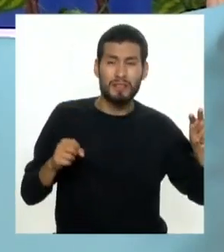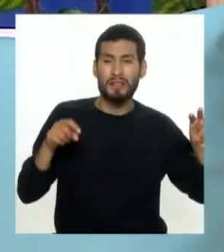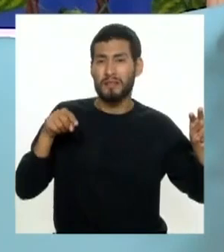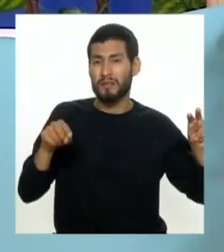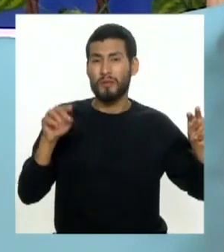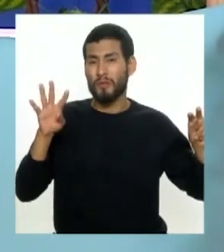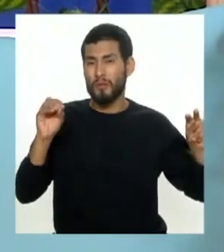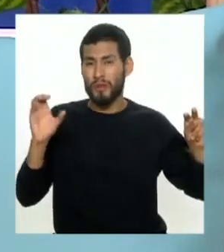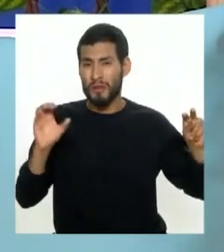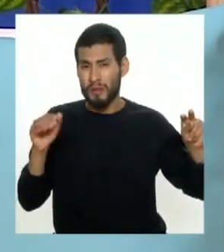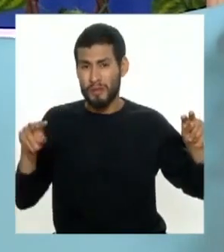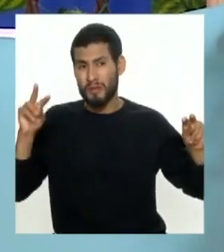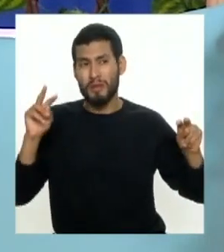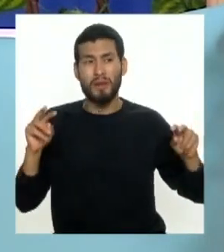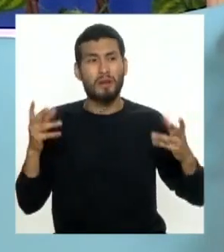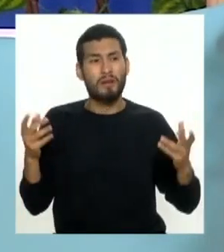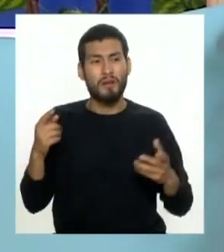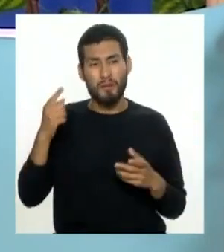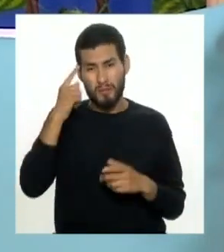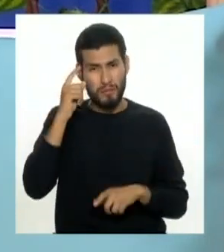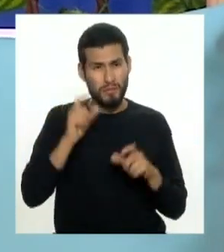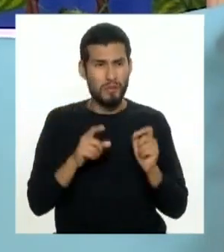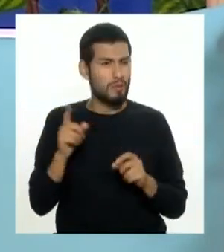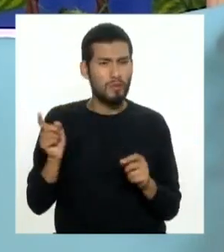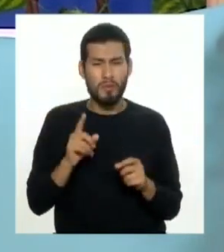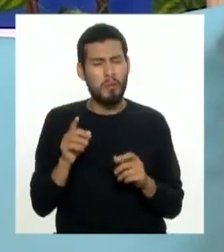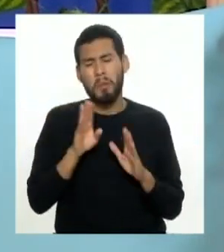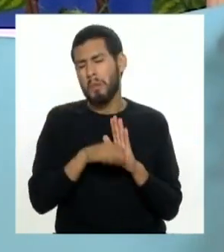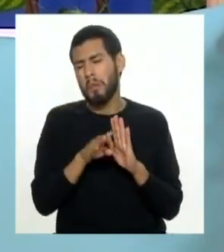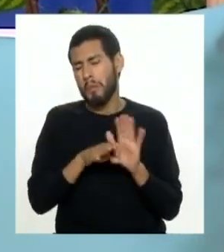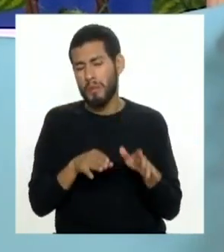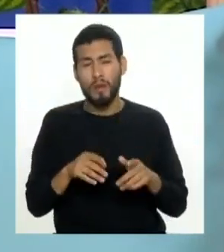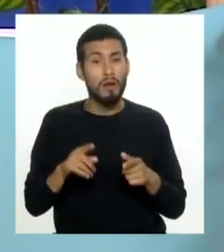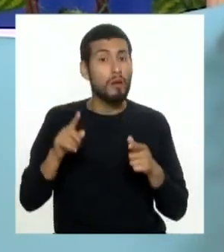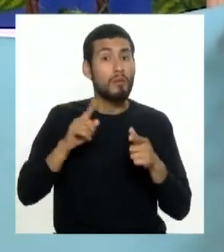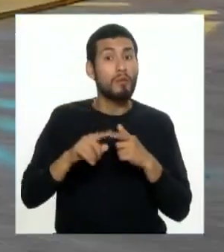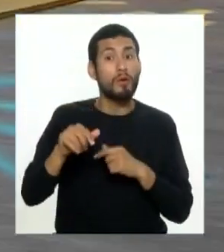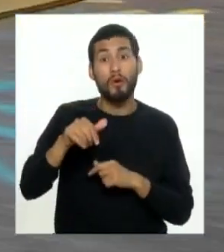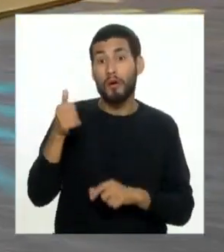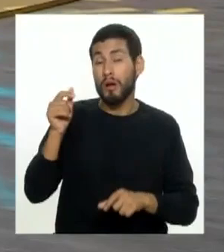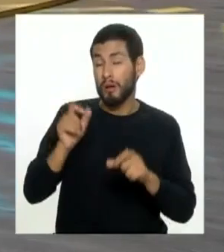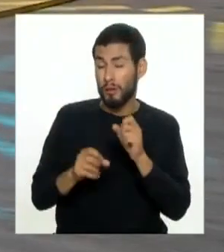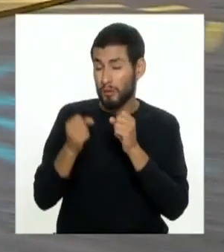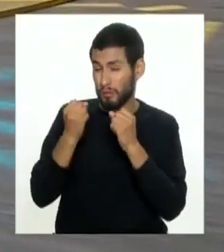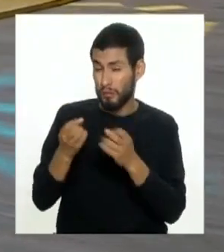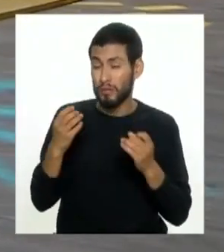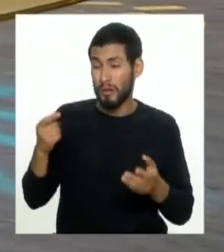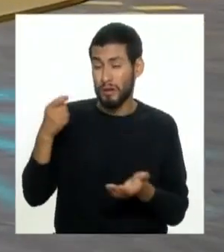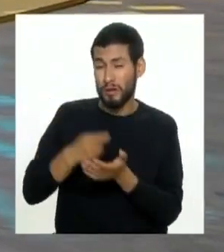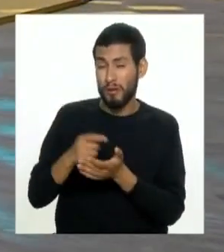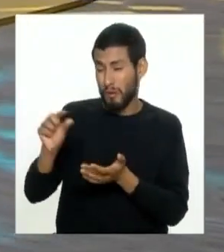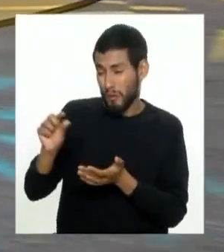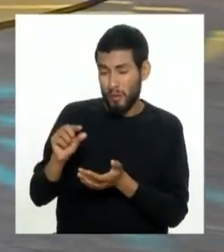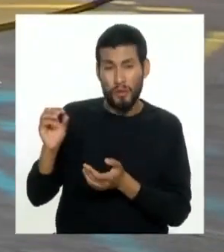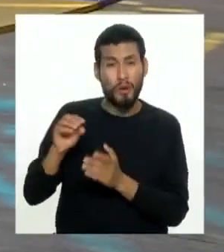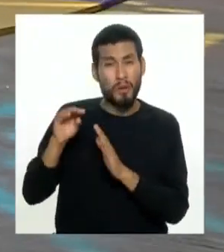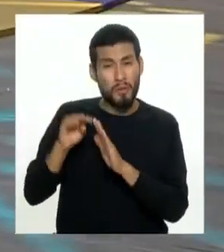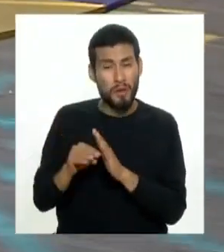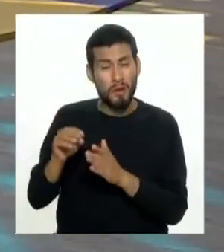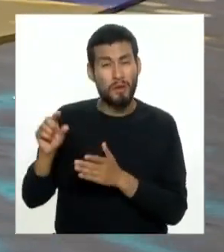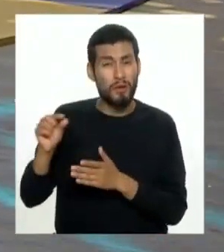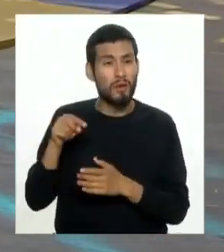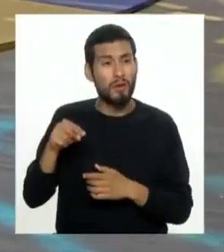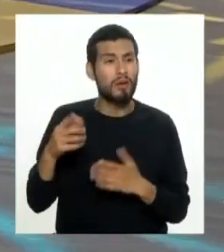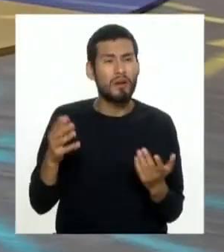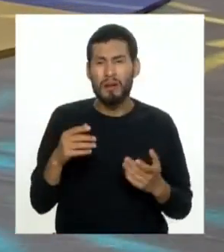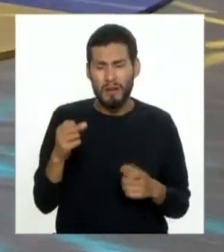y 40 centavos más por acá de repente para muchas personas no es relevante pero hay muchas personas que o ganan sueldo mínimo o ganan menos del sueldo mínimo